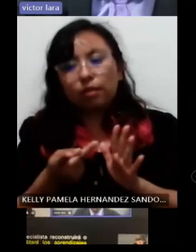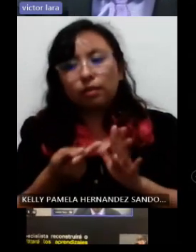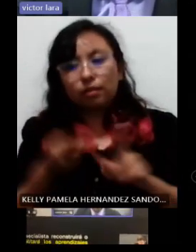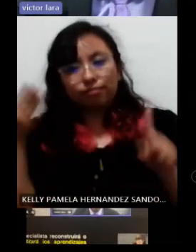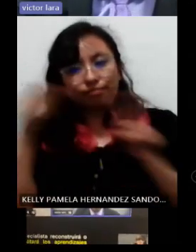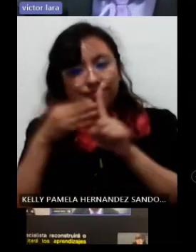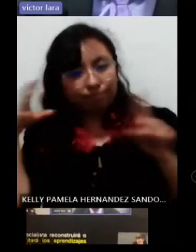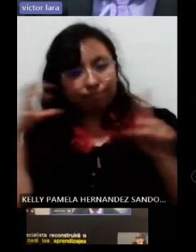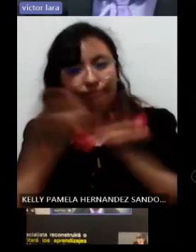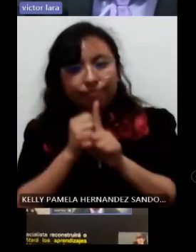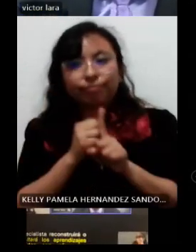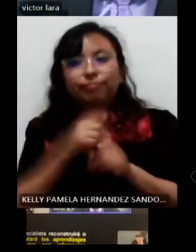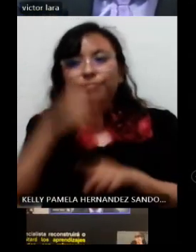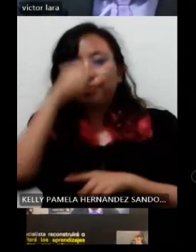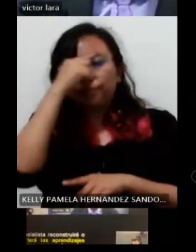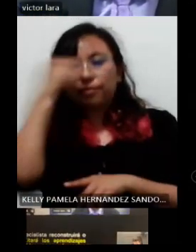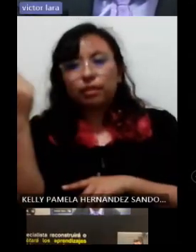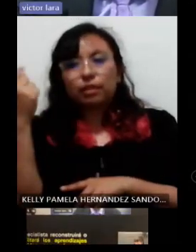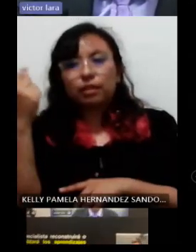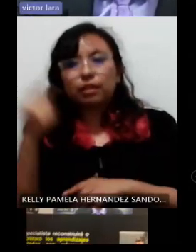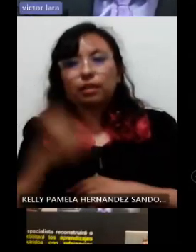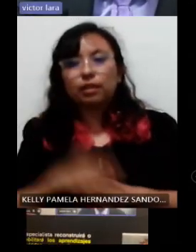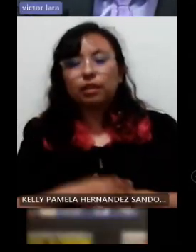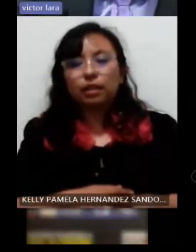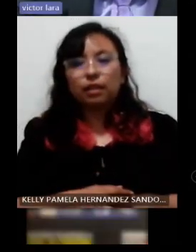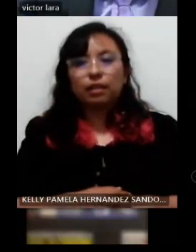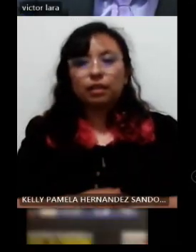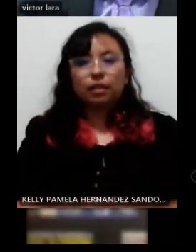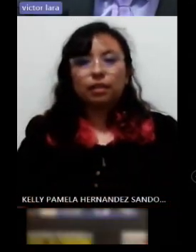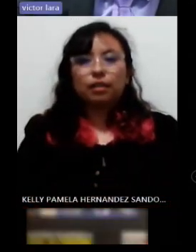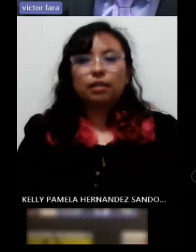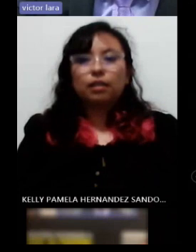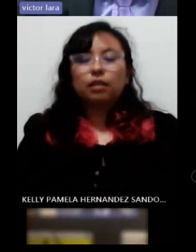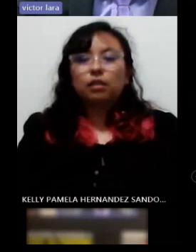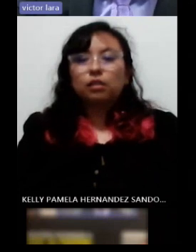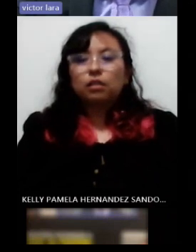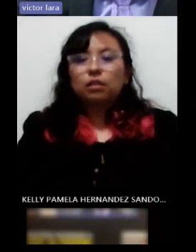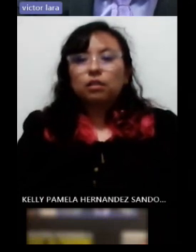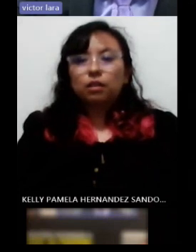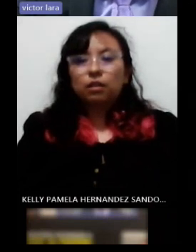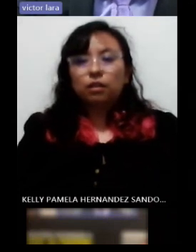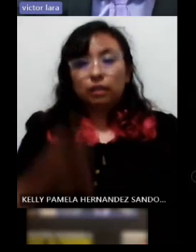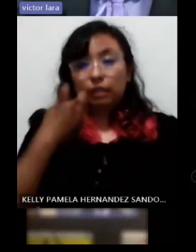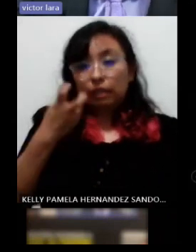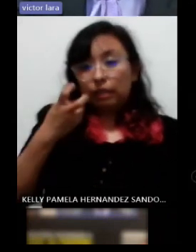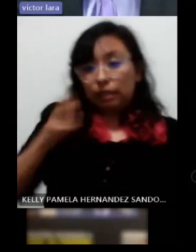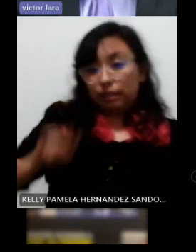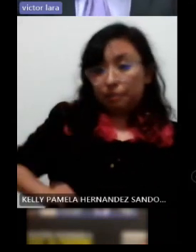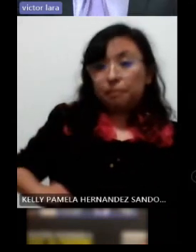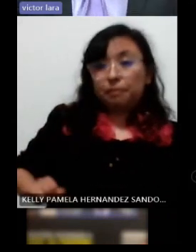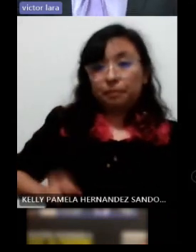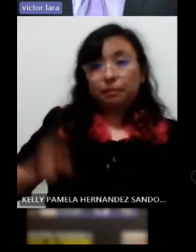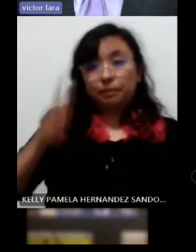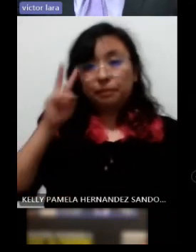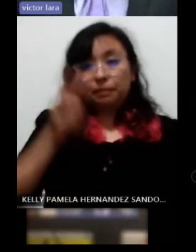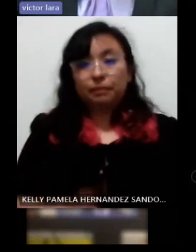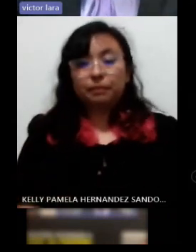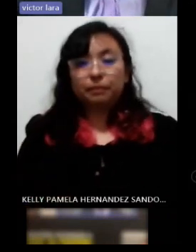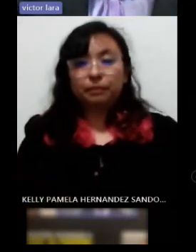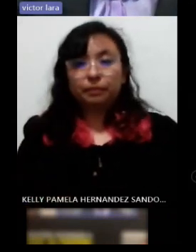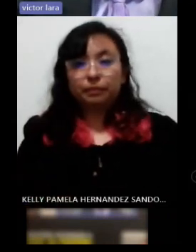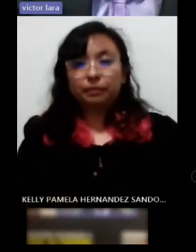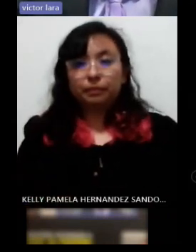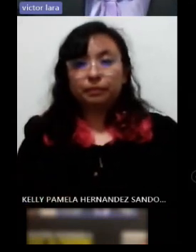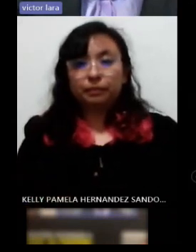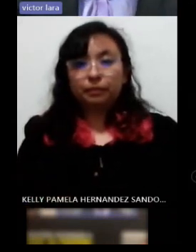previamente propuesto entonces es interesante a realizar dentro de esta